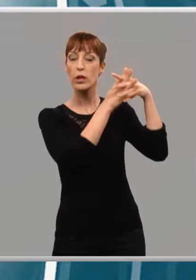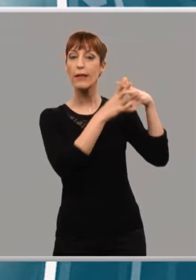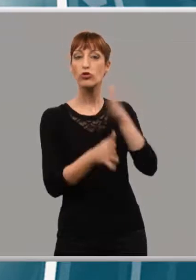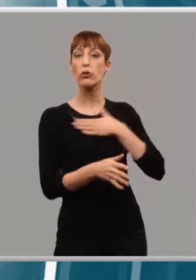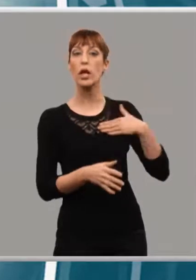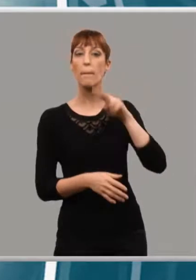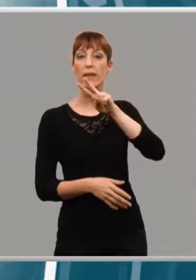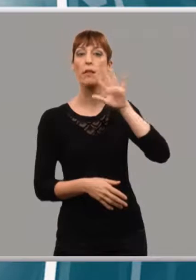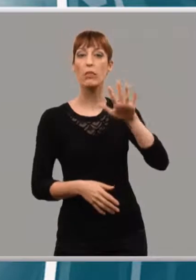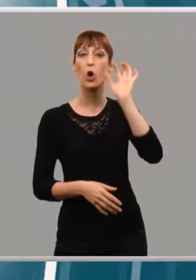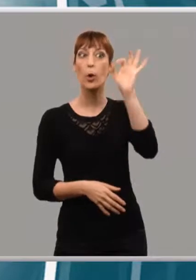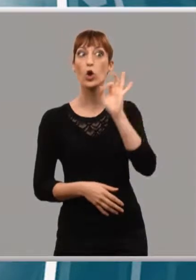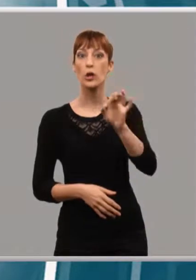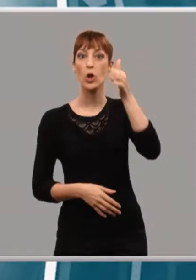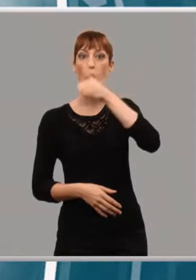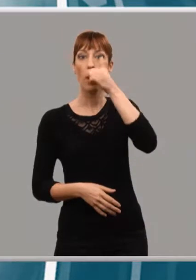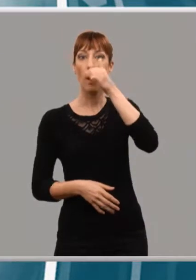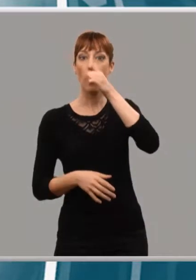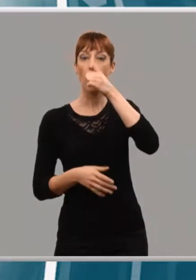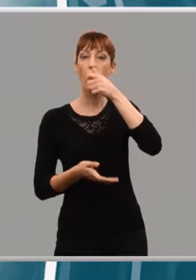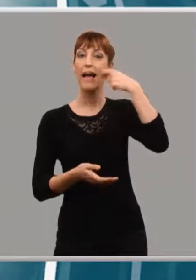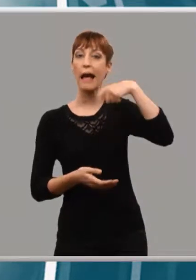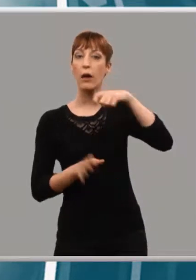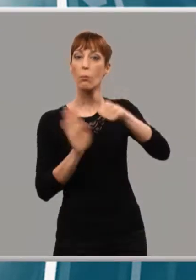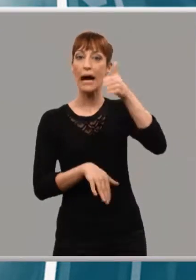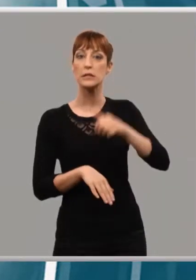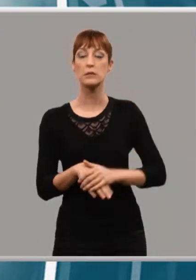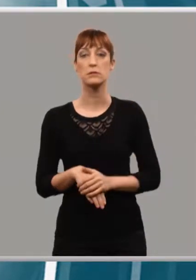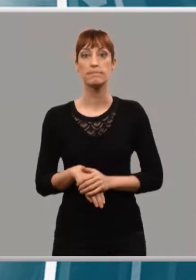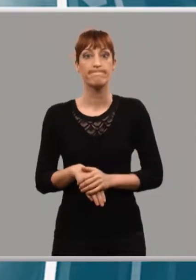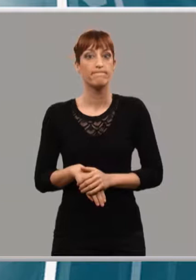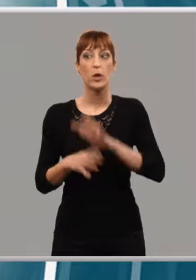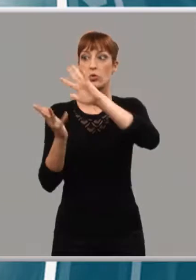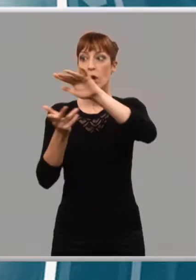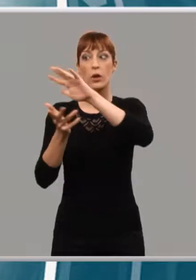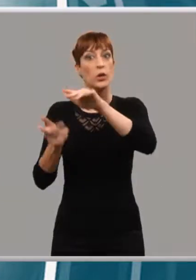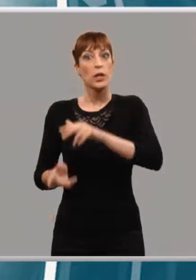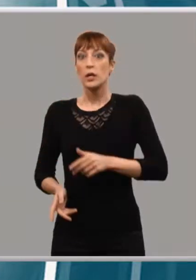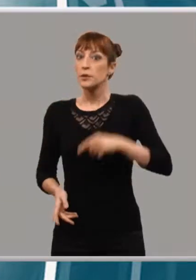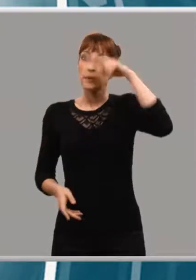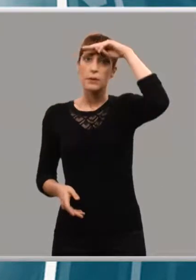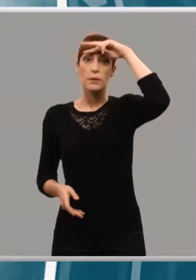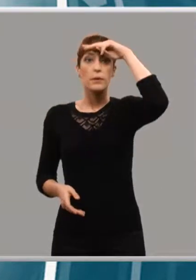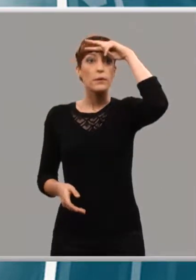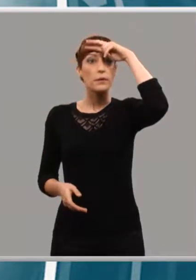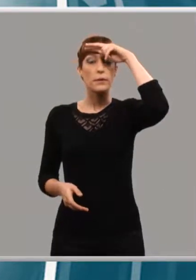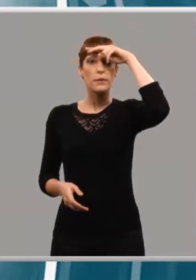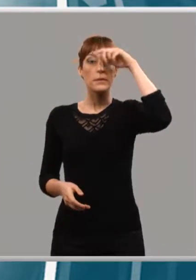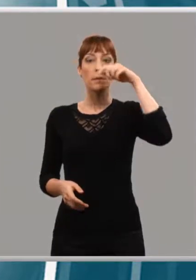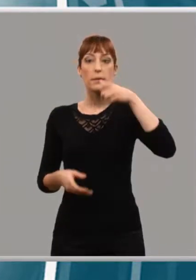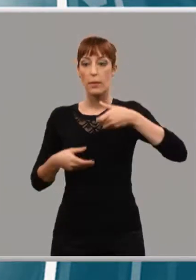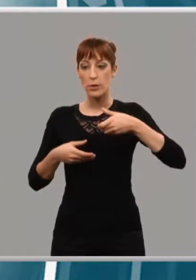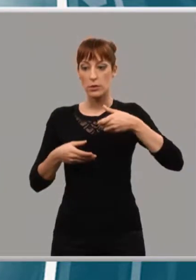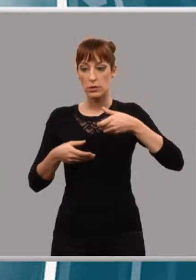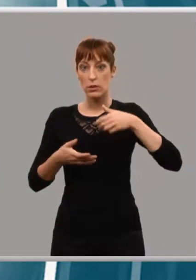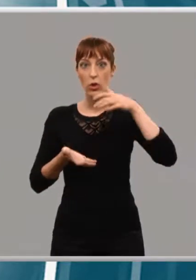25% a nuestro vino. Bueno, ciertamente es una noticia preocupante. Nos hemos encontrado y desayunado con